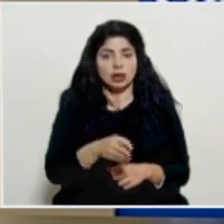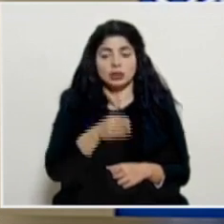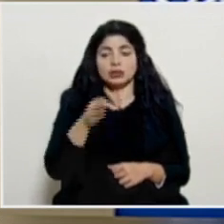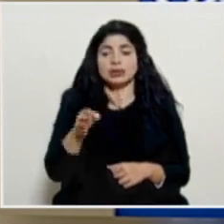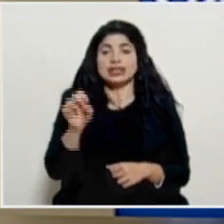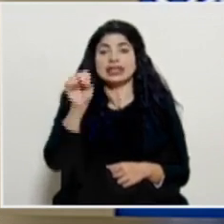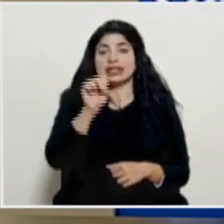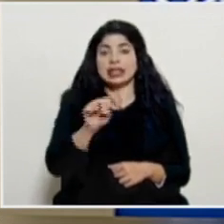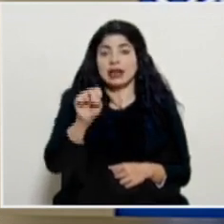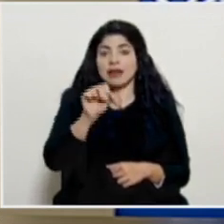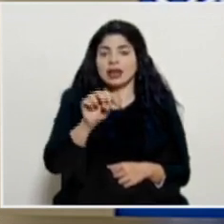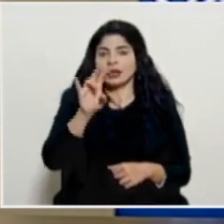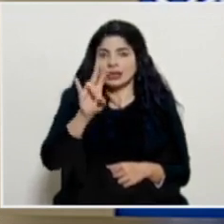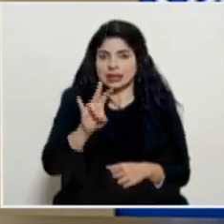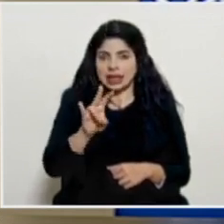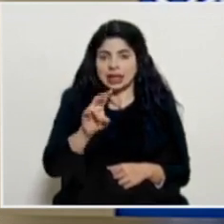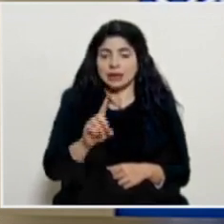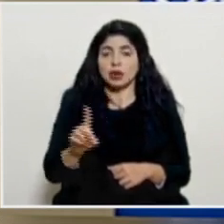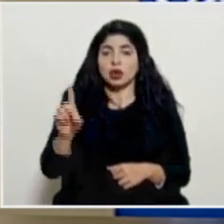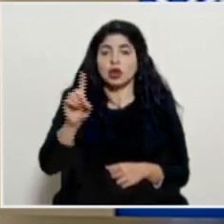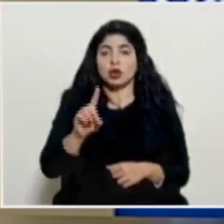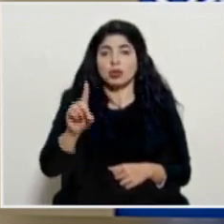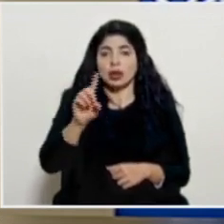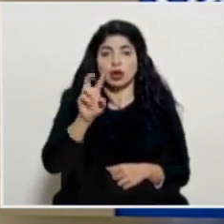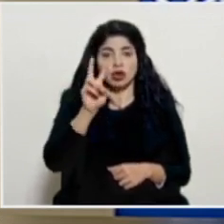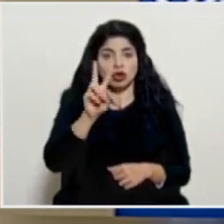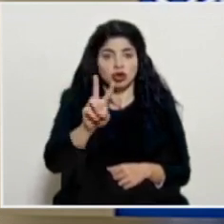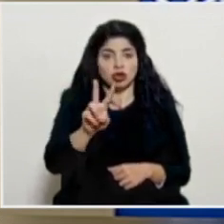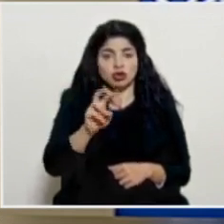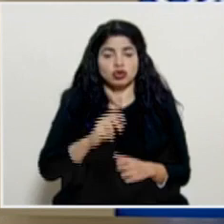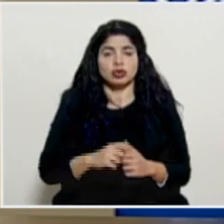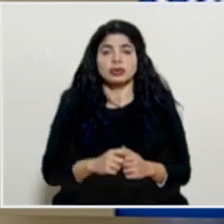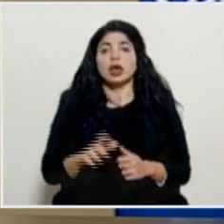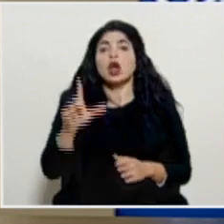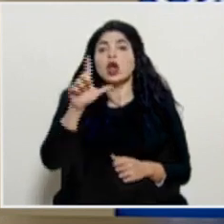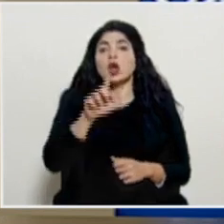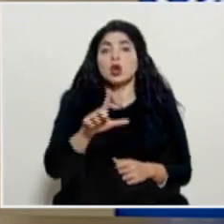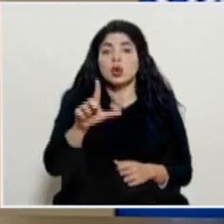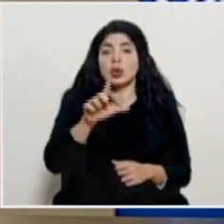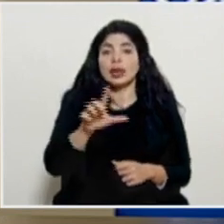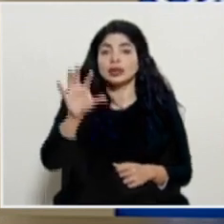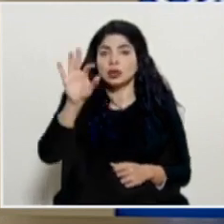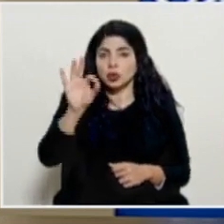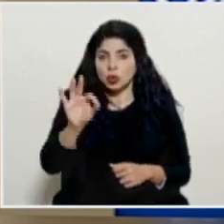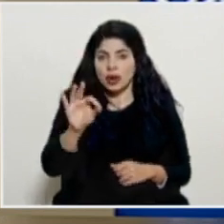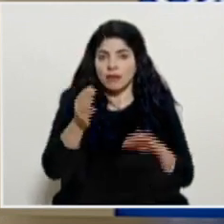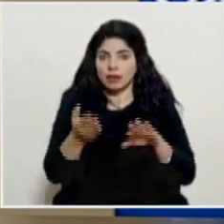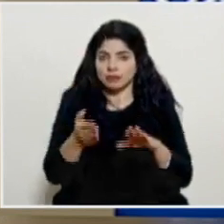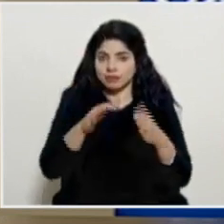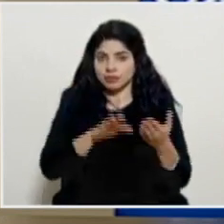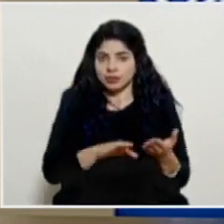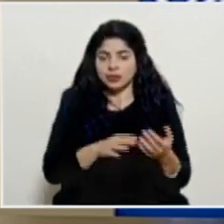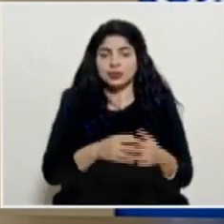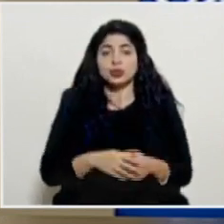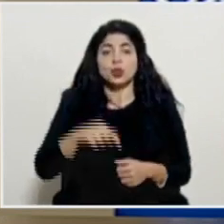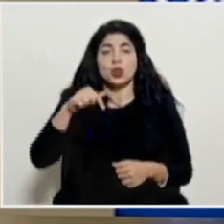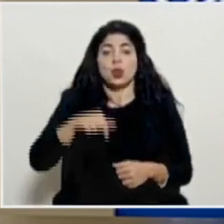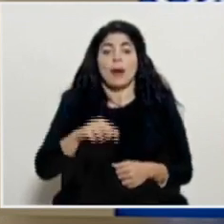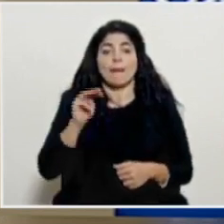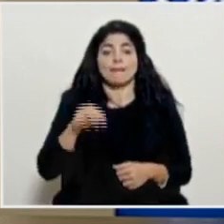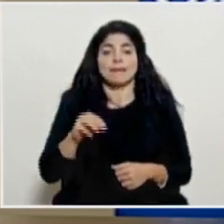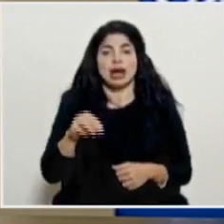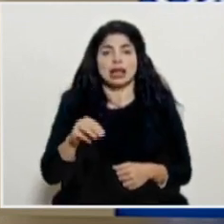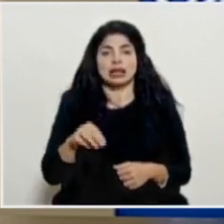sábado 7, el domingo hubo 2, el lunes se registraron 9 fallecidos y hoy